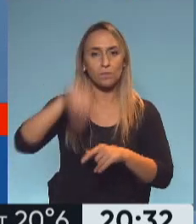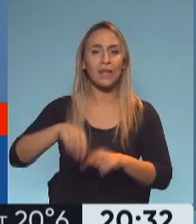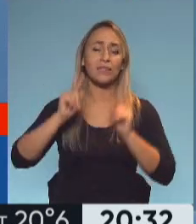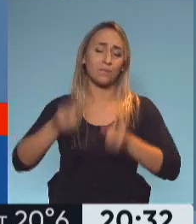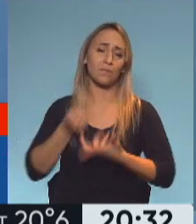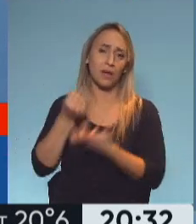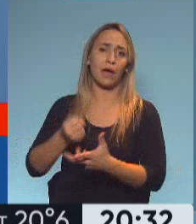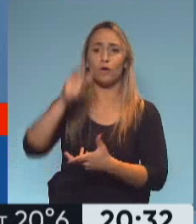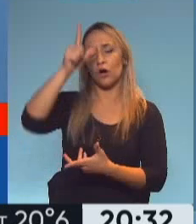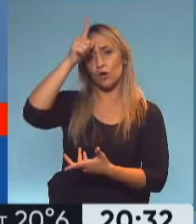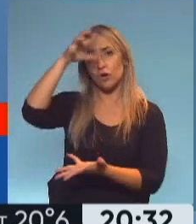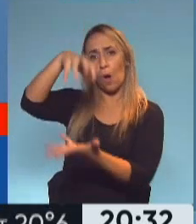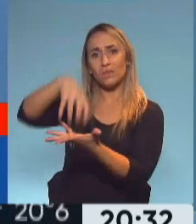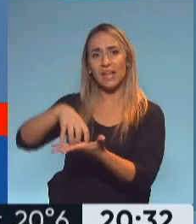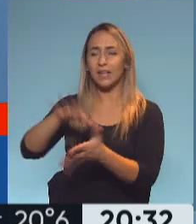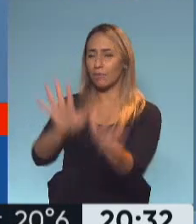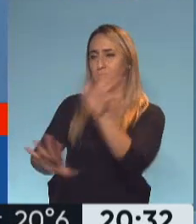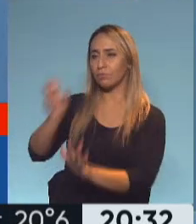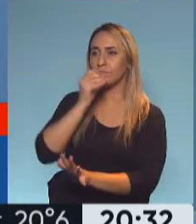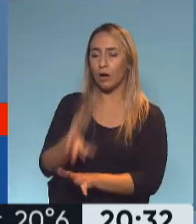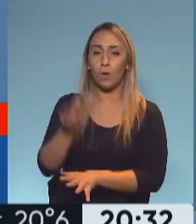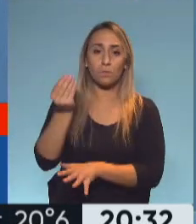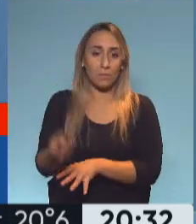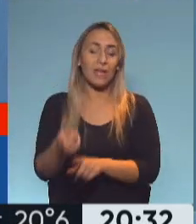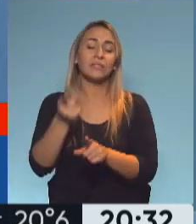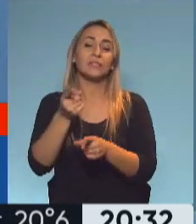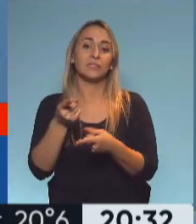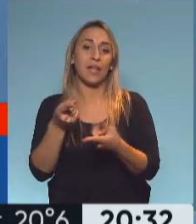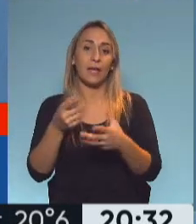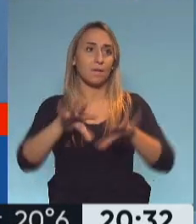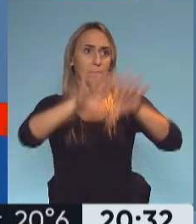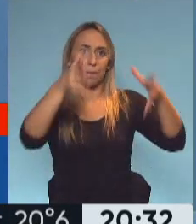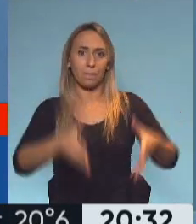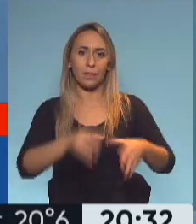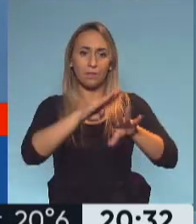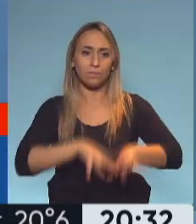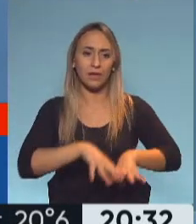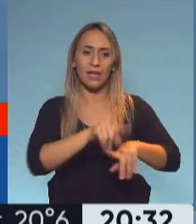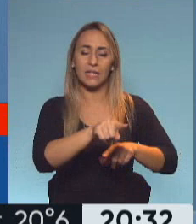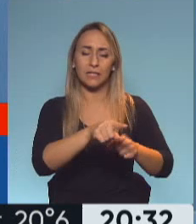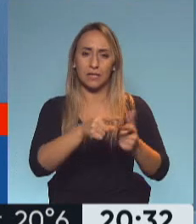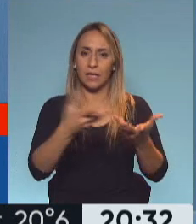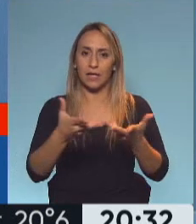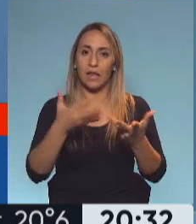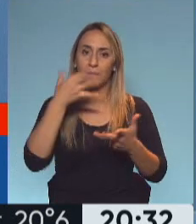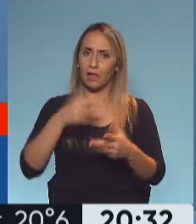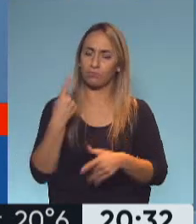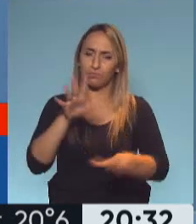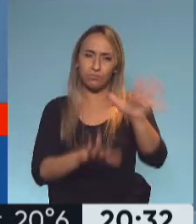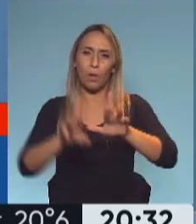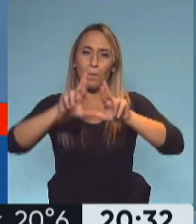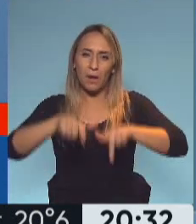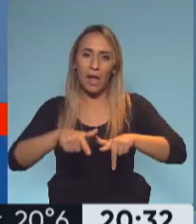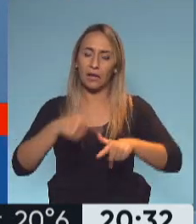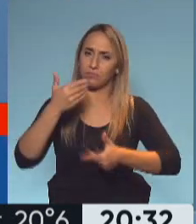multiplicando la cantidad de plazas en el sistema penitenciario bonaerense la verdad que es un plan que estamos llevando adelante obviamente